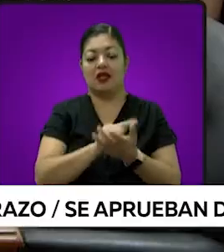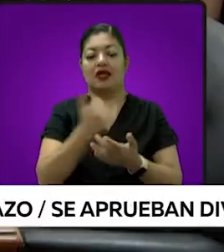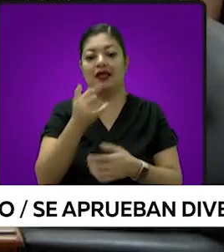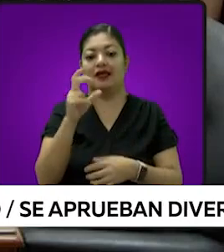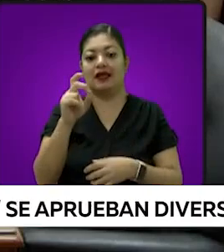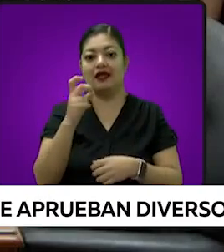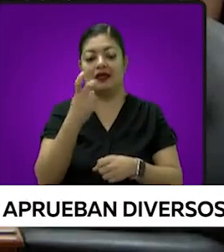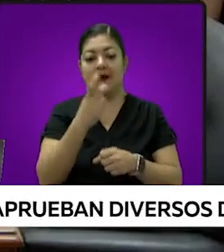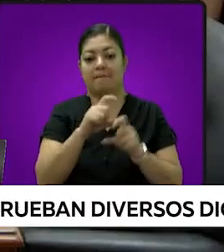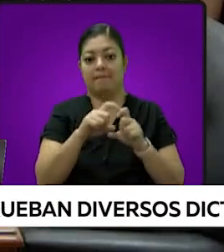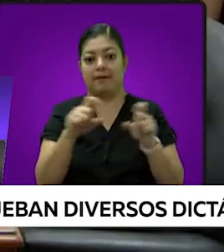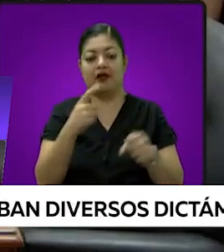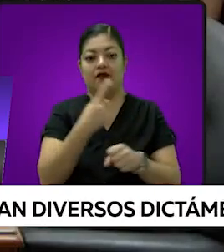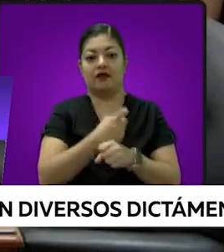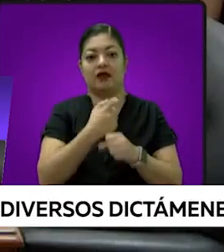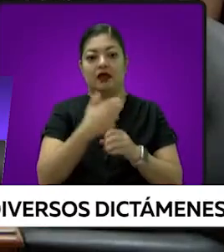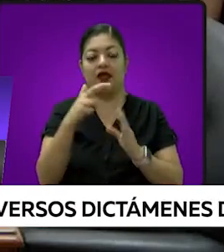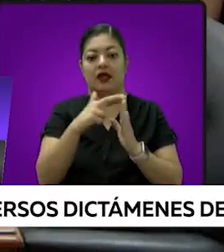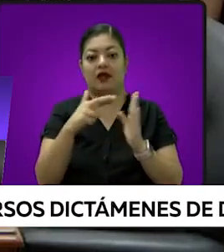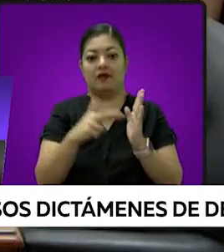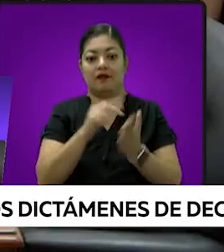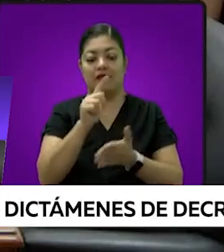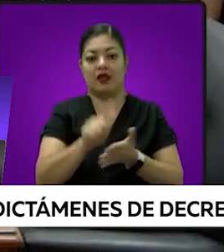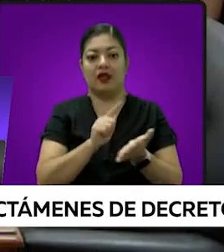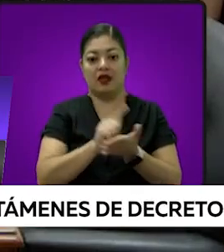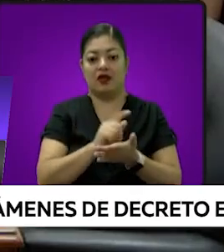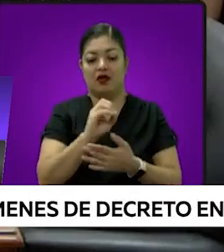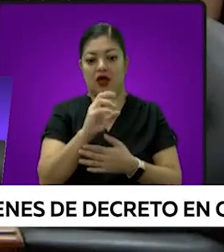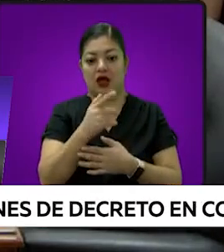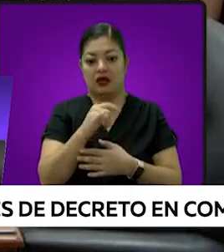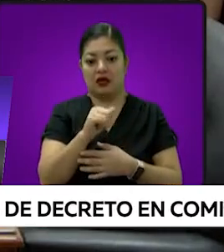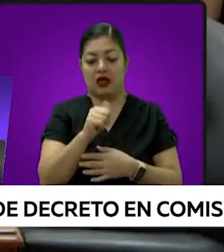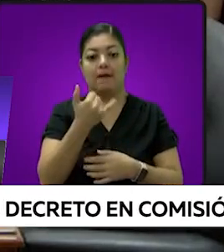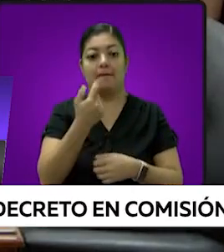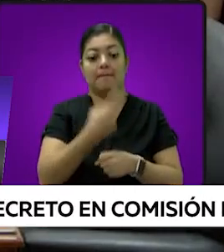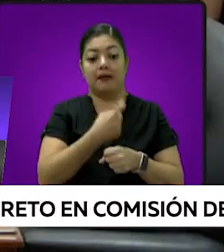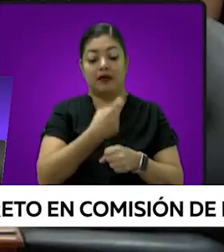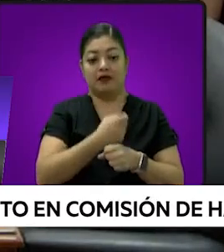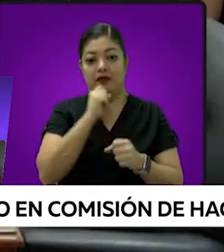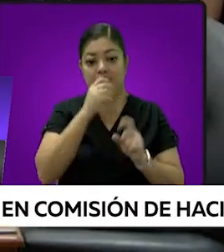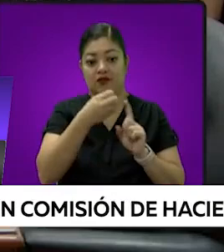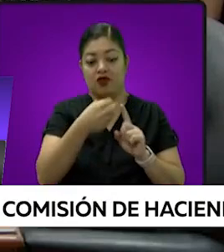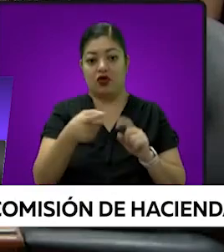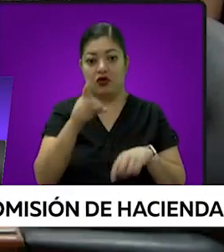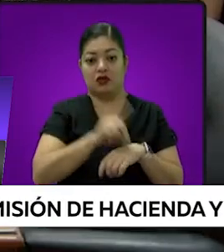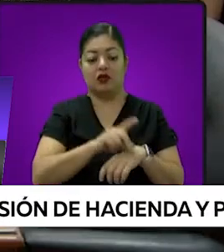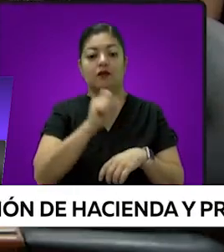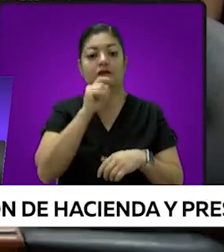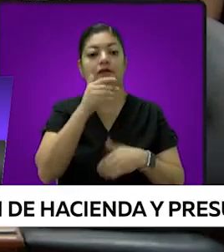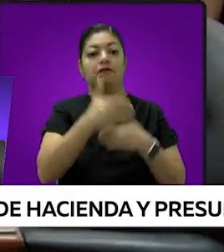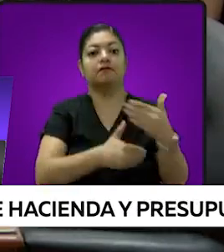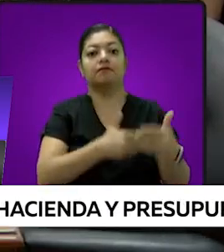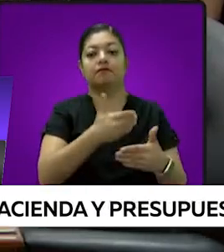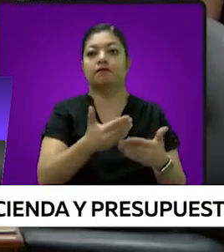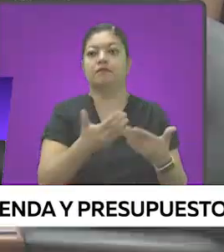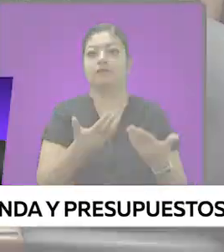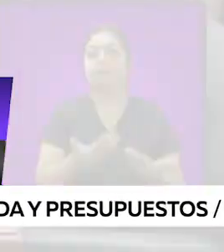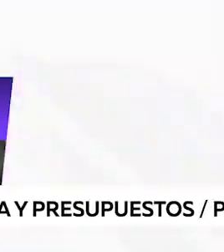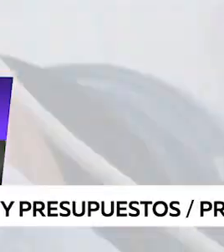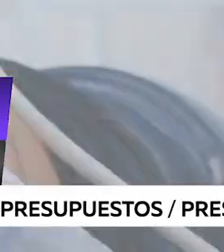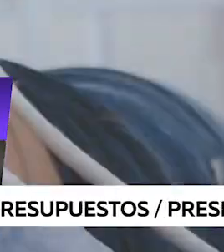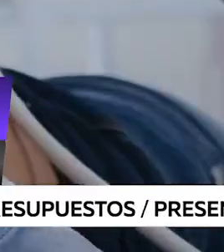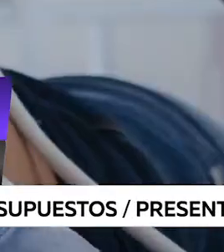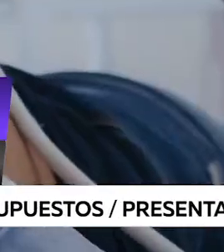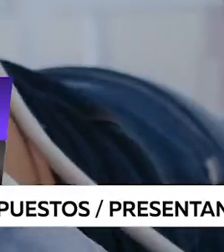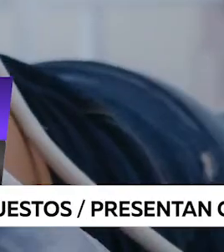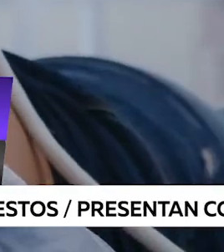Se dio inicio a la comisión presentada por el diputado Enrique Velázquez, donde aprobó reformar la Ley de Educación del Estado con el objetivo de combatir la interrupción